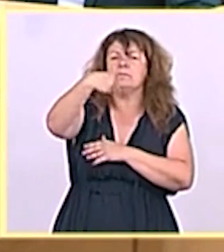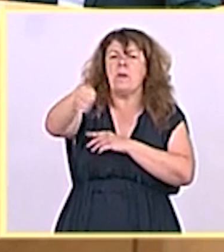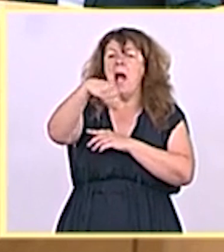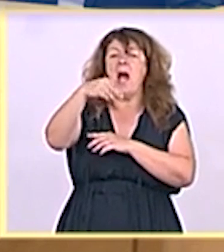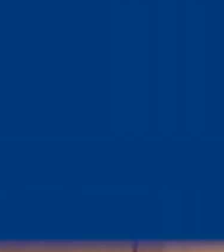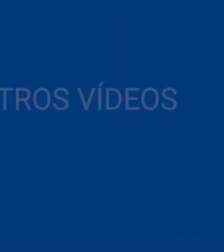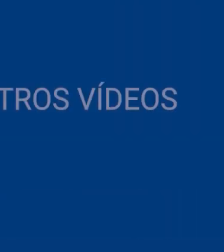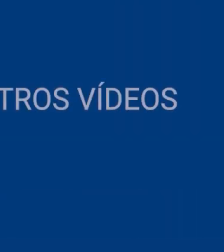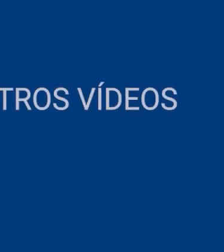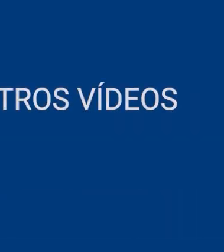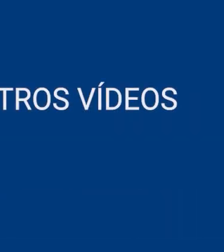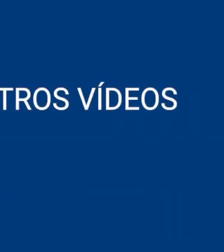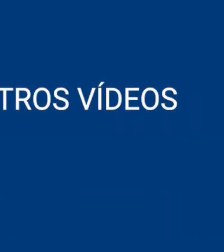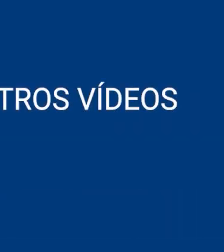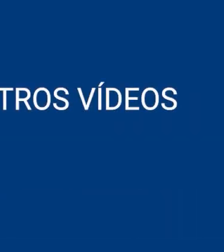todo.